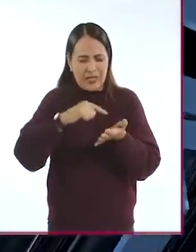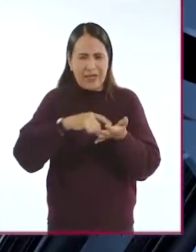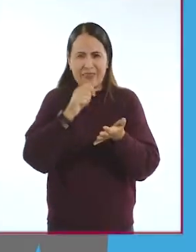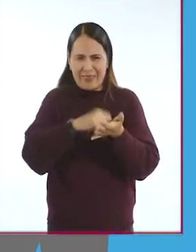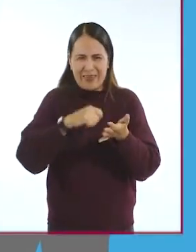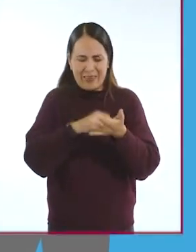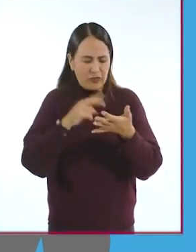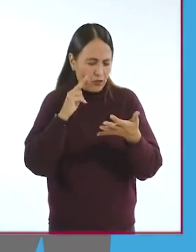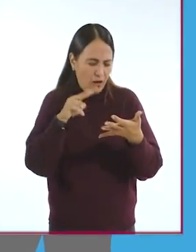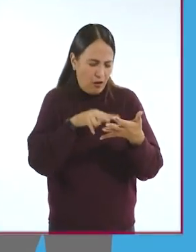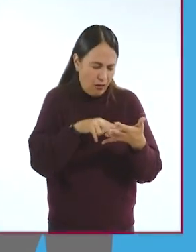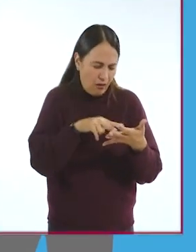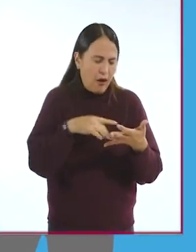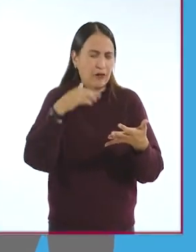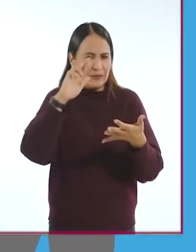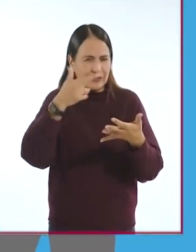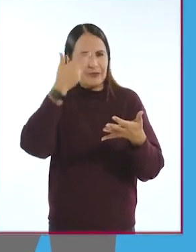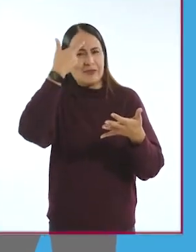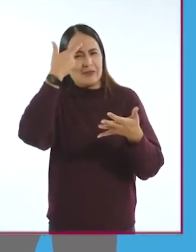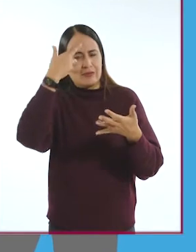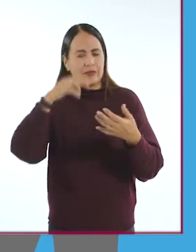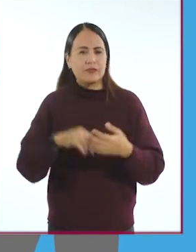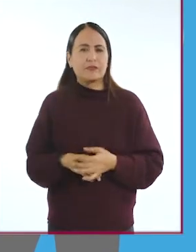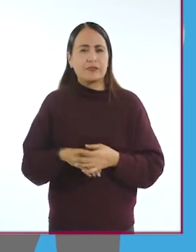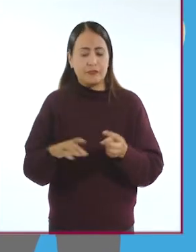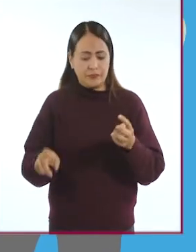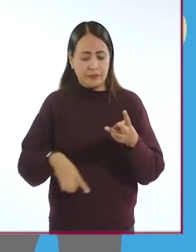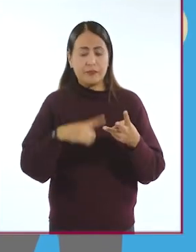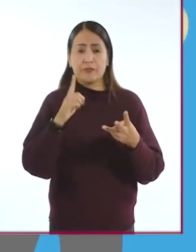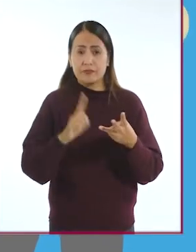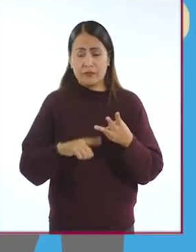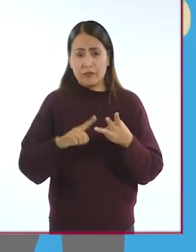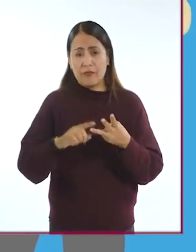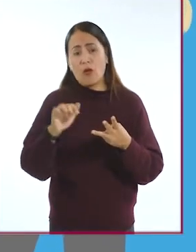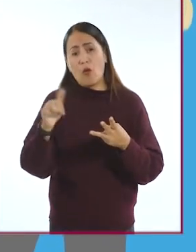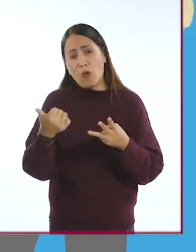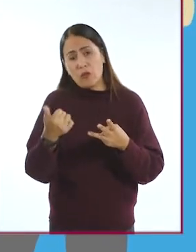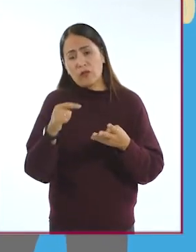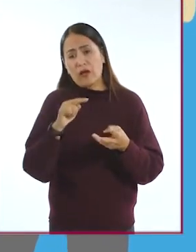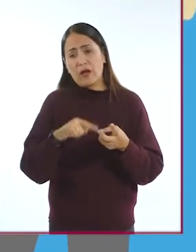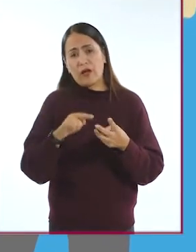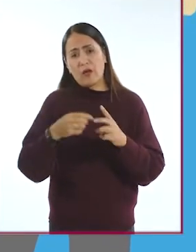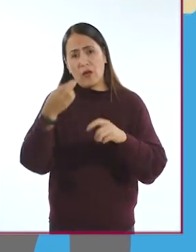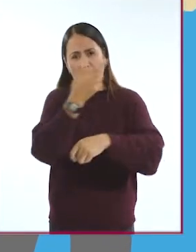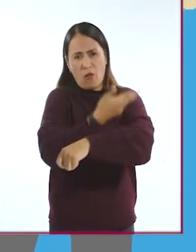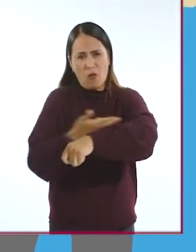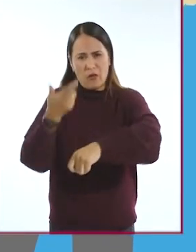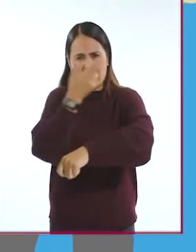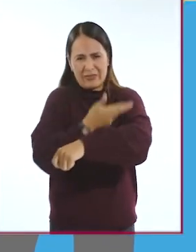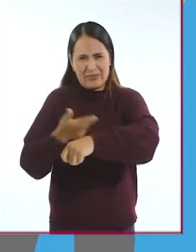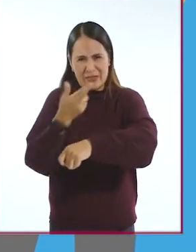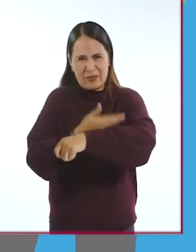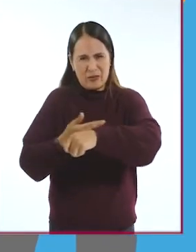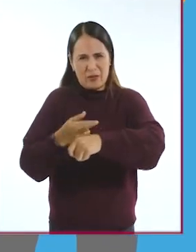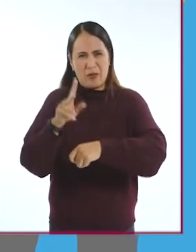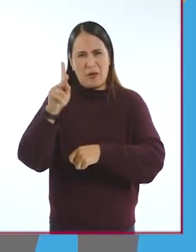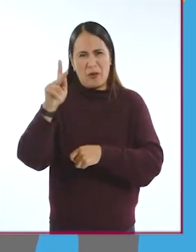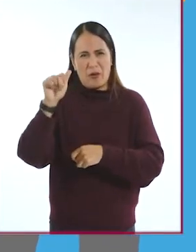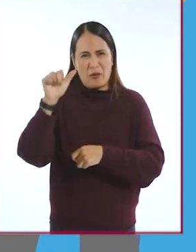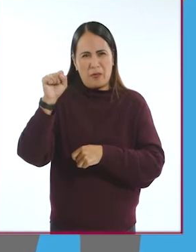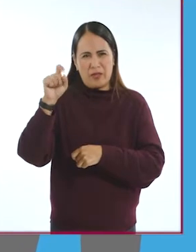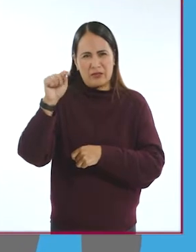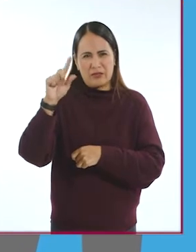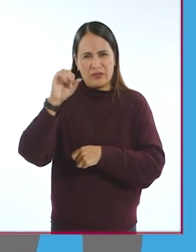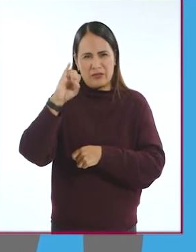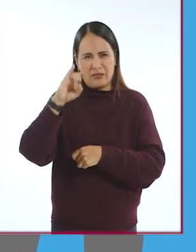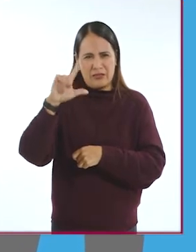texto que capten la atención del usuario. Otro dispositivo interesante es un organizador de pastillas en el